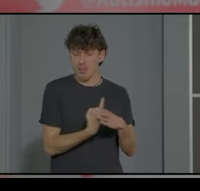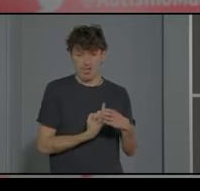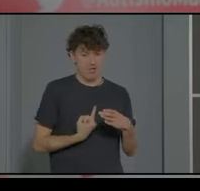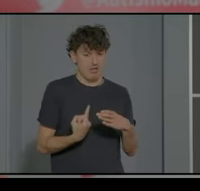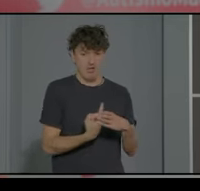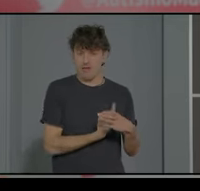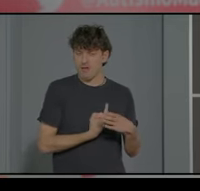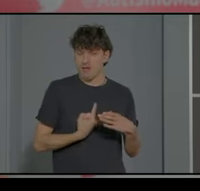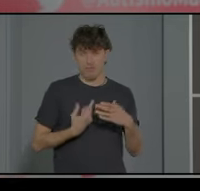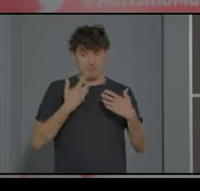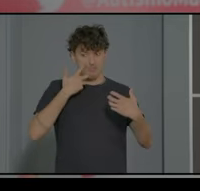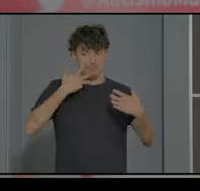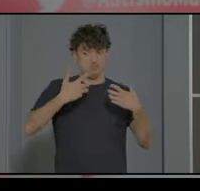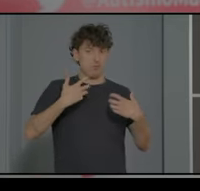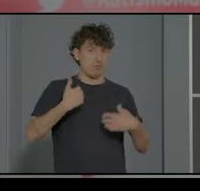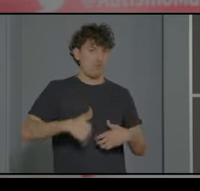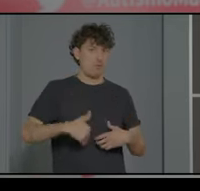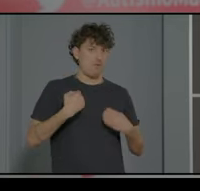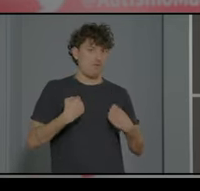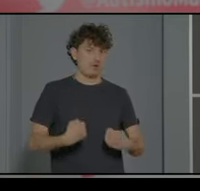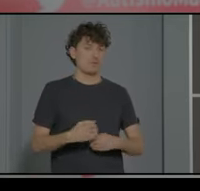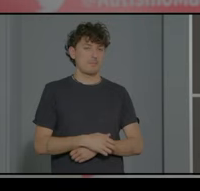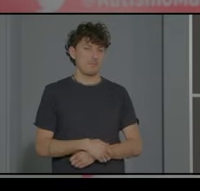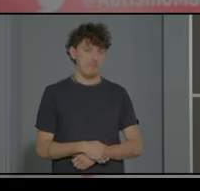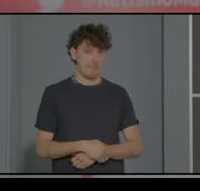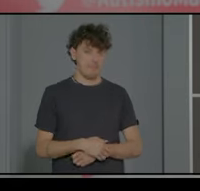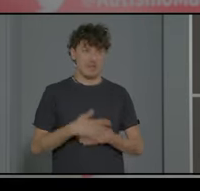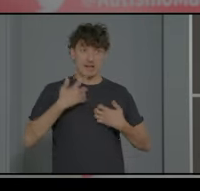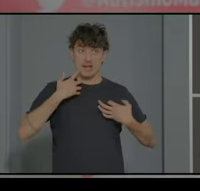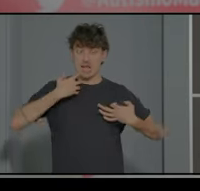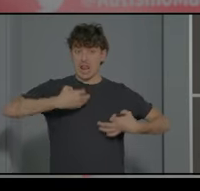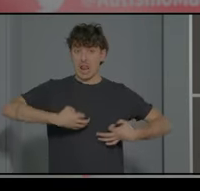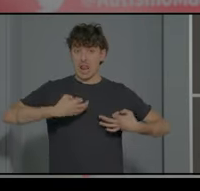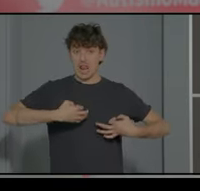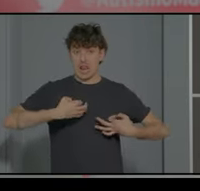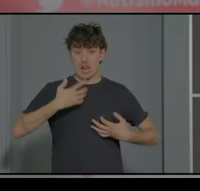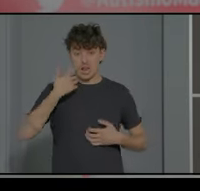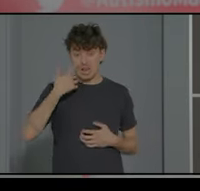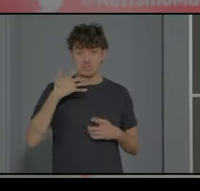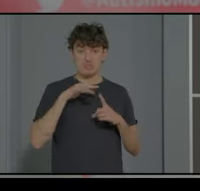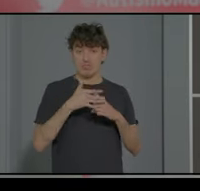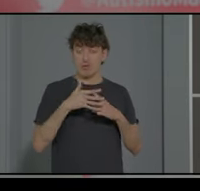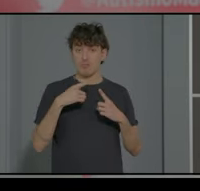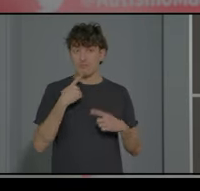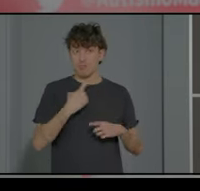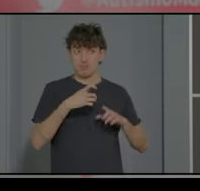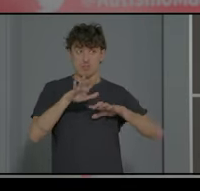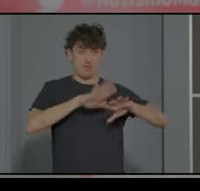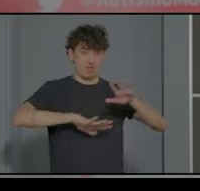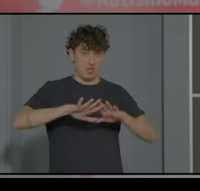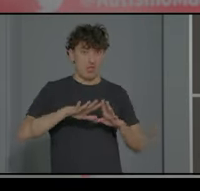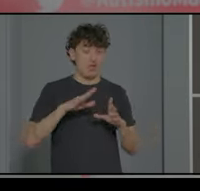muy llamativo. Realmente tenemos que abordar la complejidad que tiene un trastorno